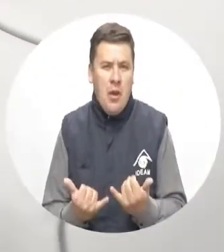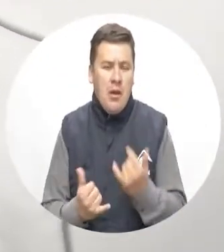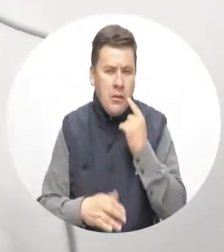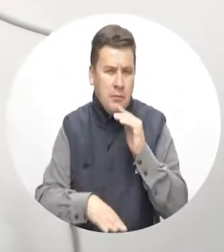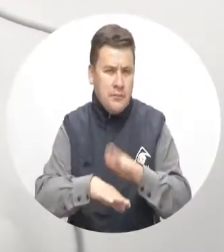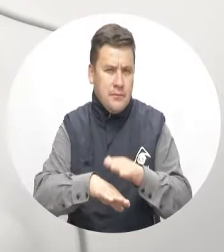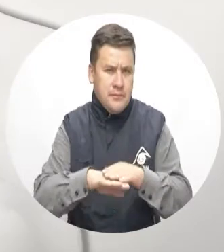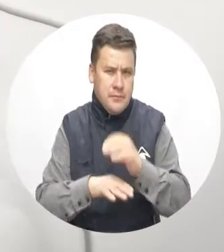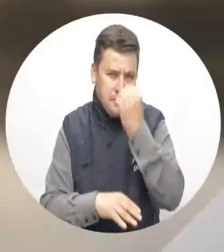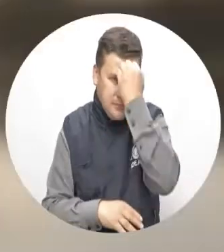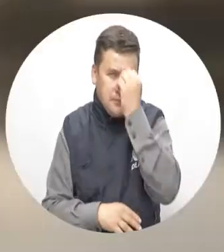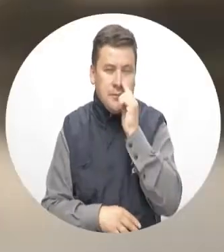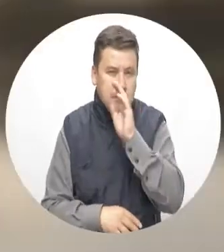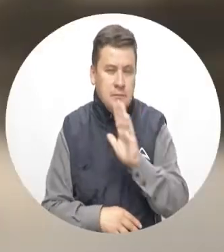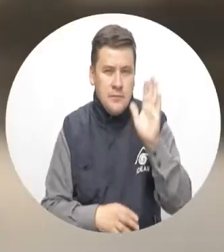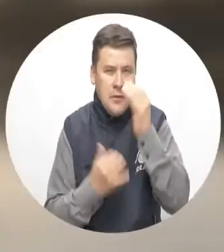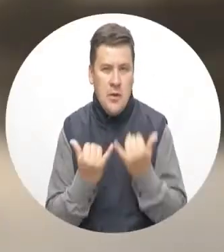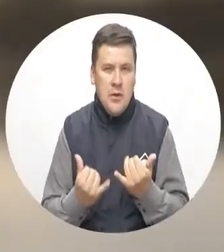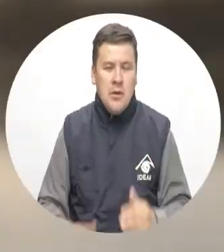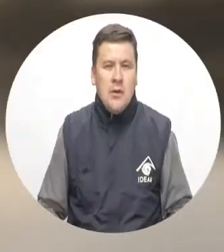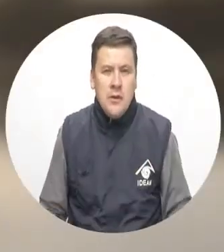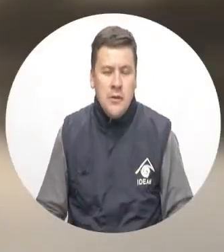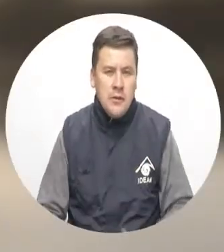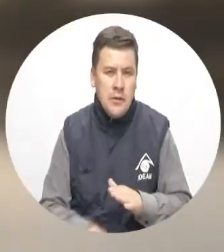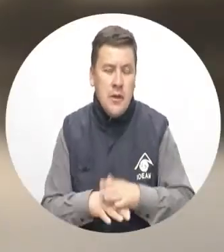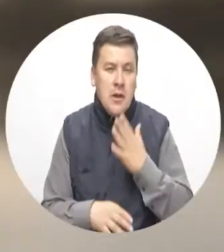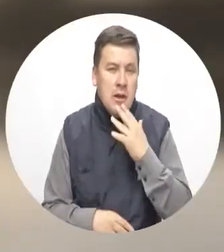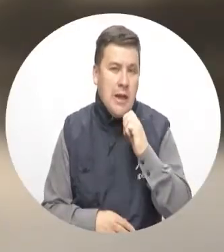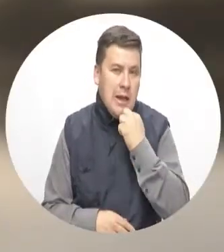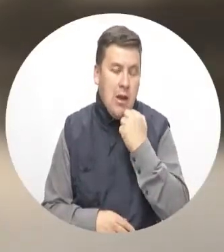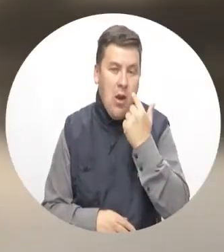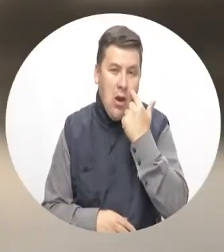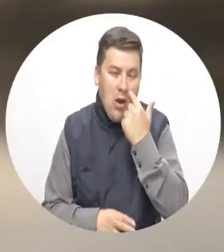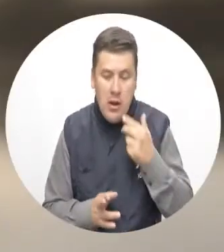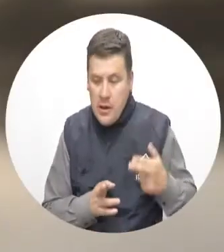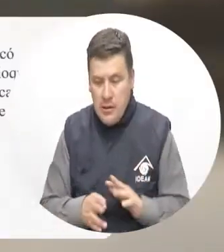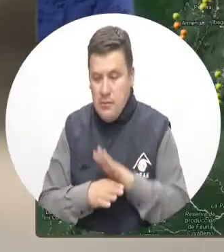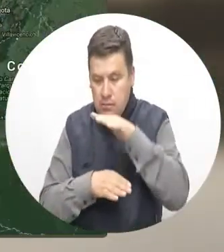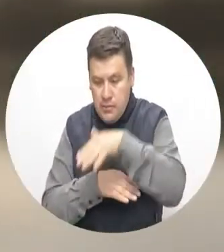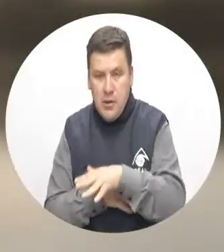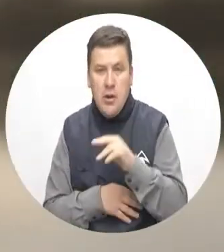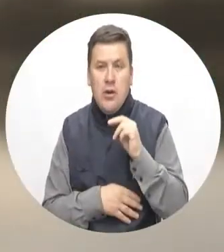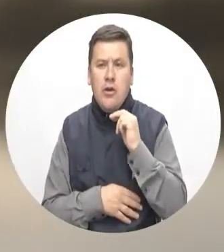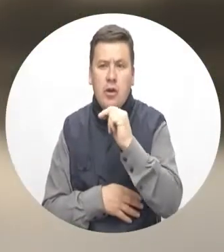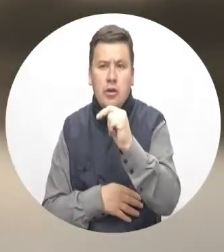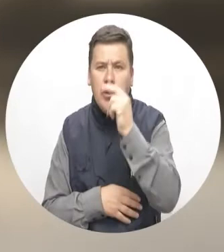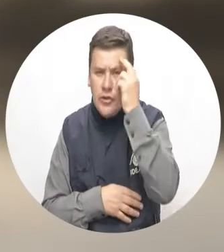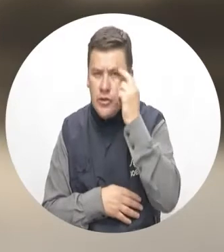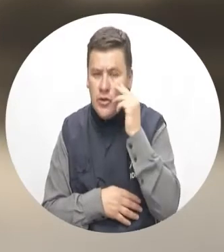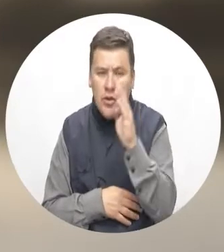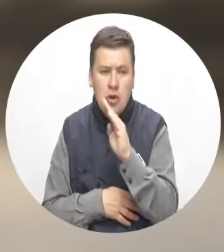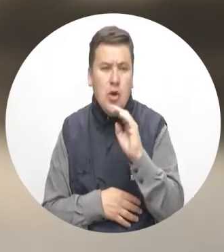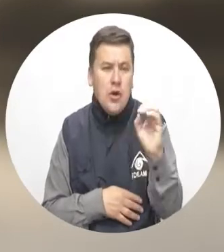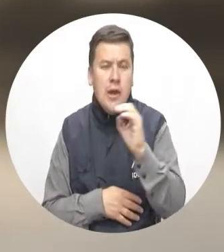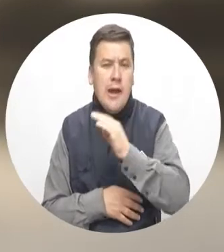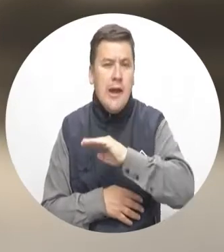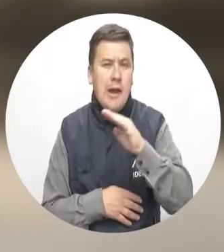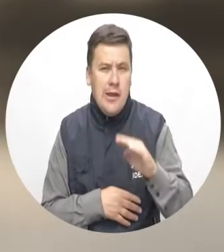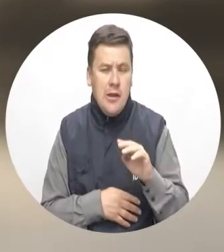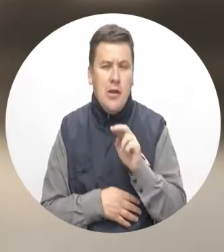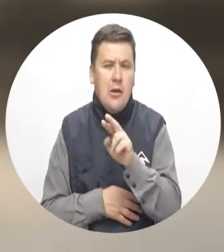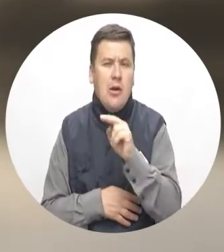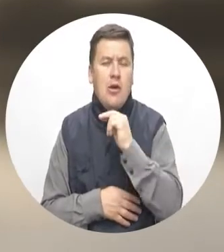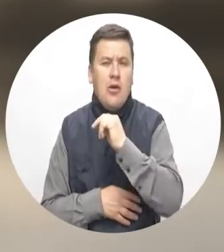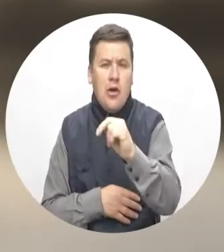Ahora, atención a las alertas para el territorio nacional. Alerta naranja sobre algunos ríos en el norte del Chocó, occidente de